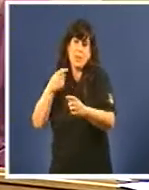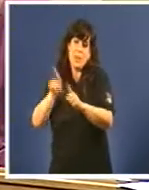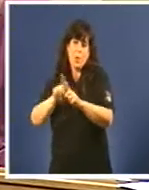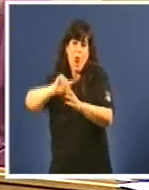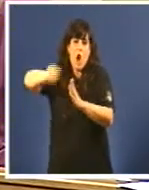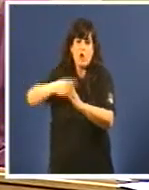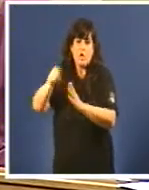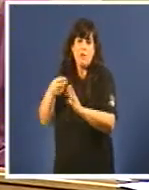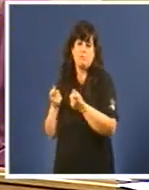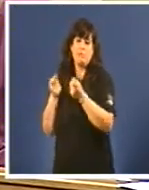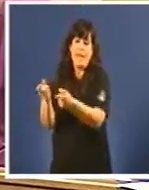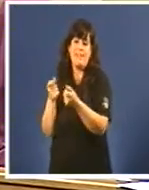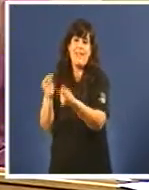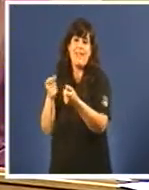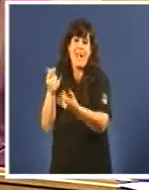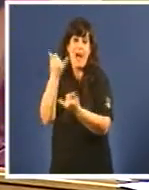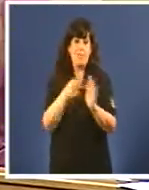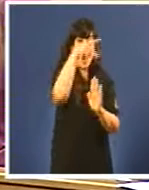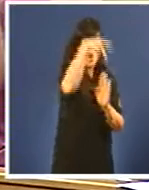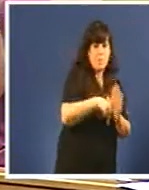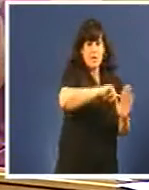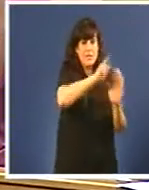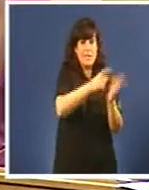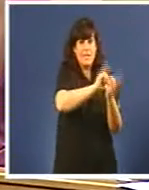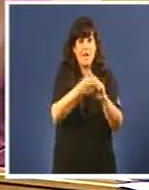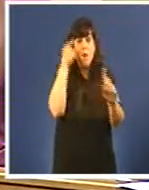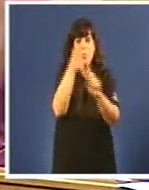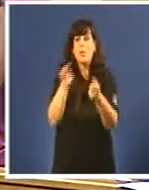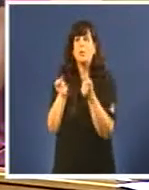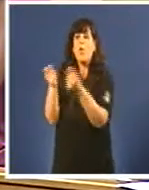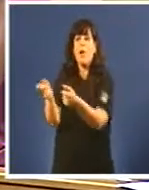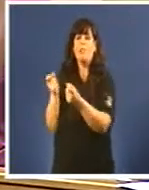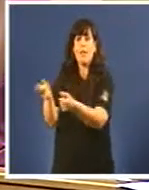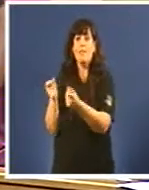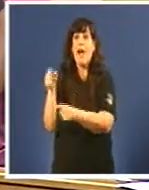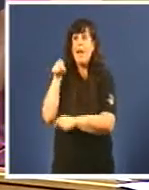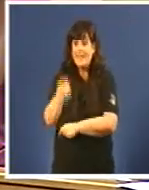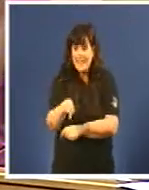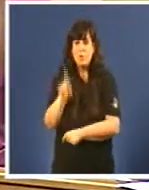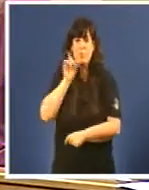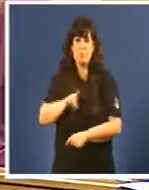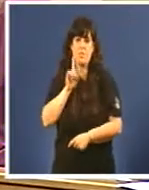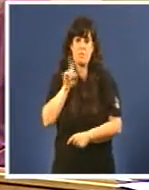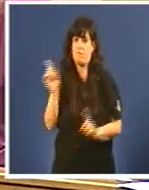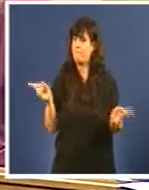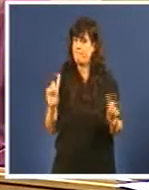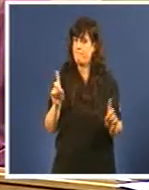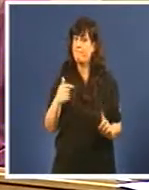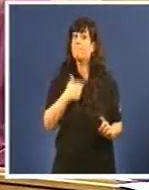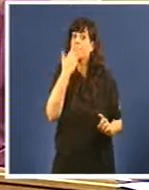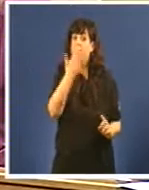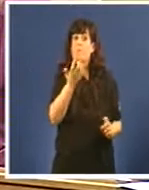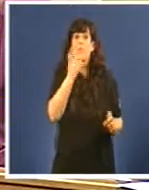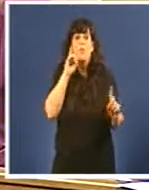a dedo. E isto que estou dicindo non é mentira, a diferenza do que din vostedes. Isto é verdade, e senón, demandenme.